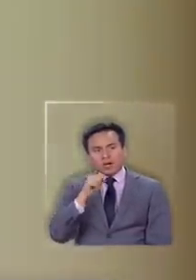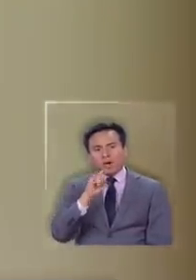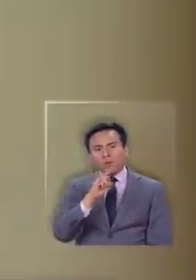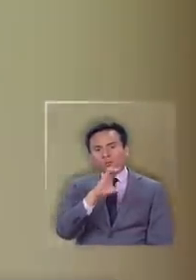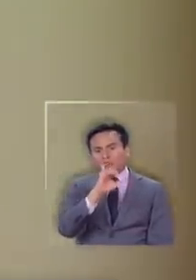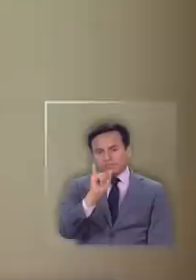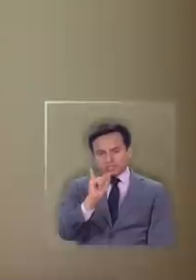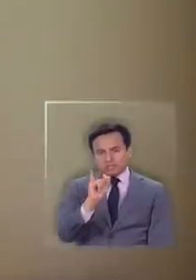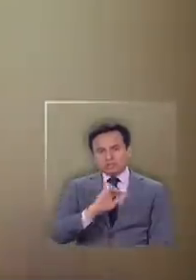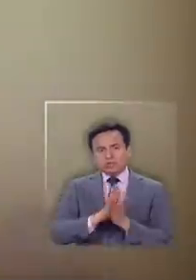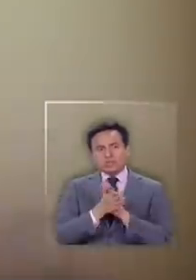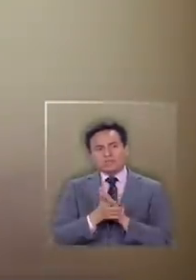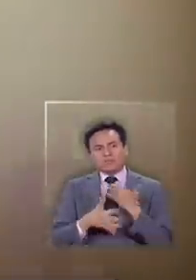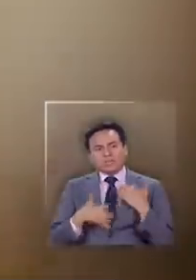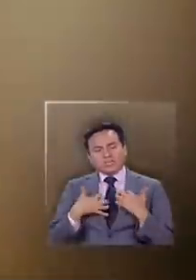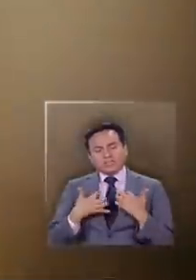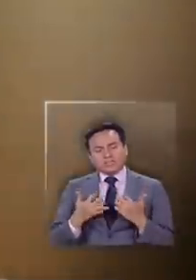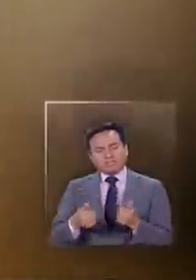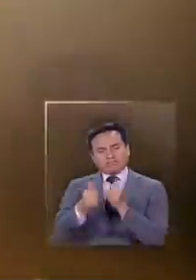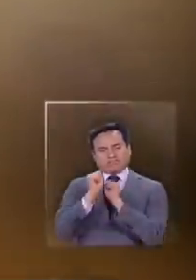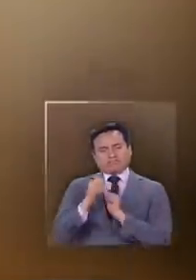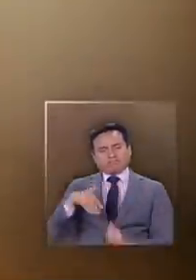con todas las molestias que esto significa